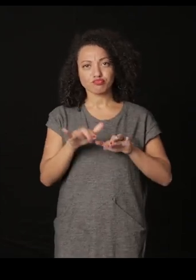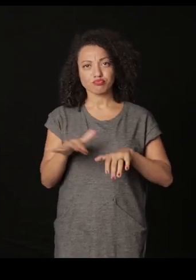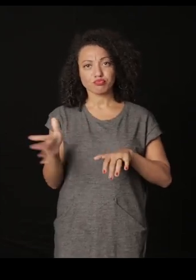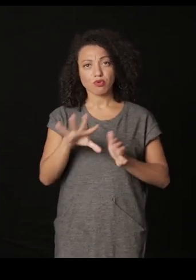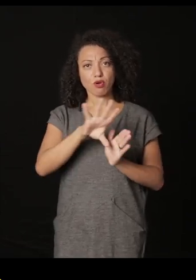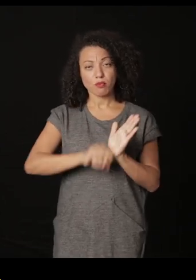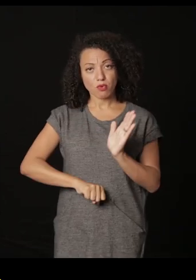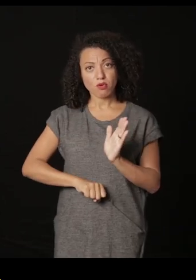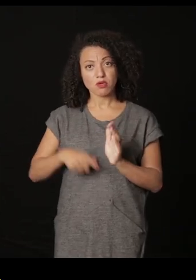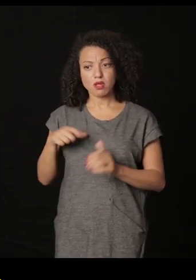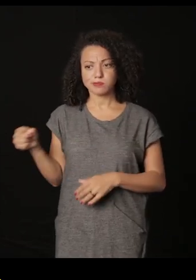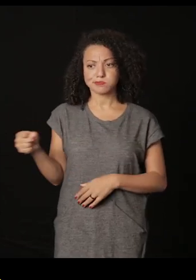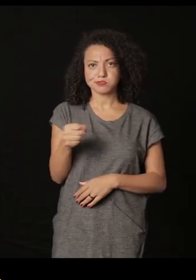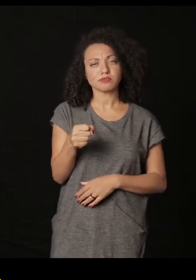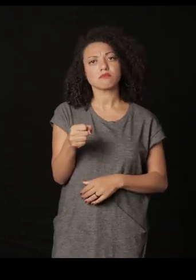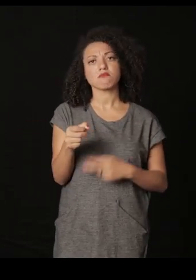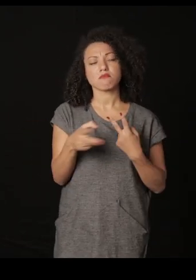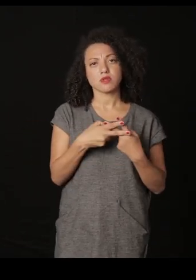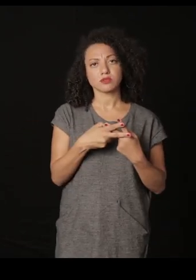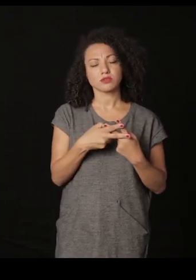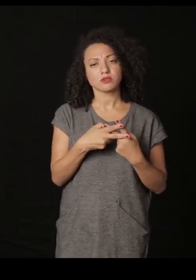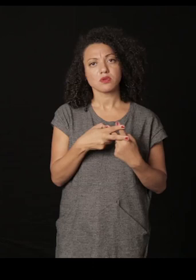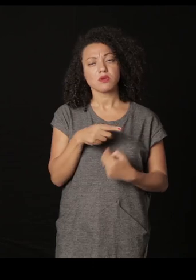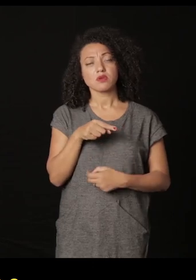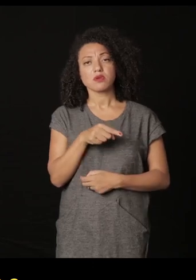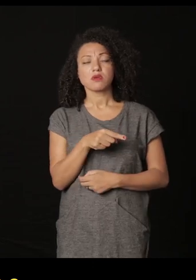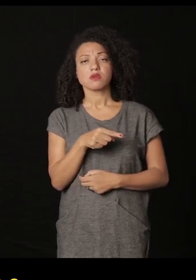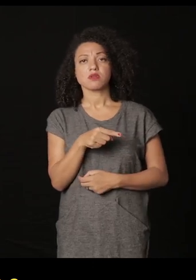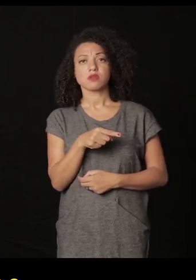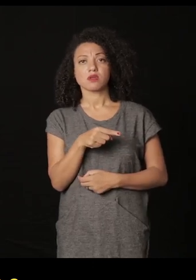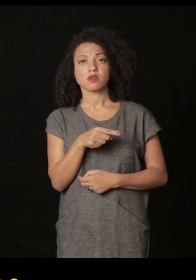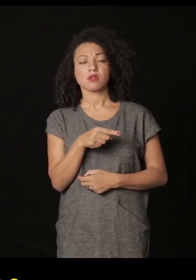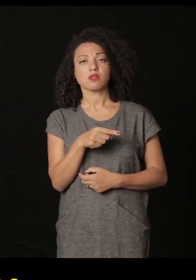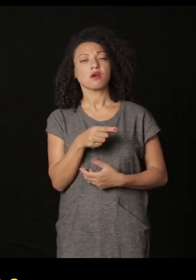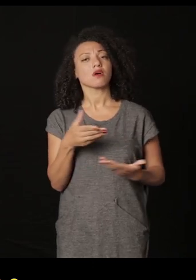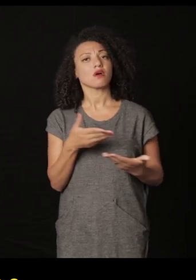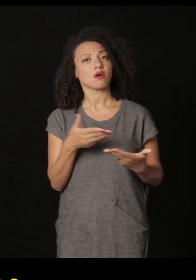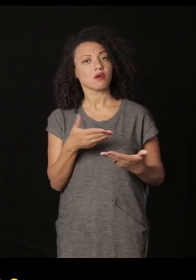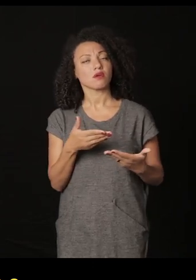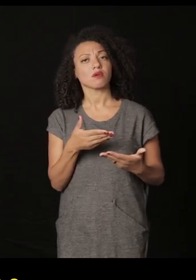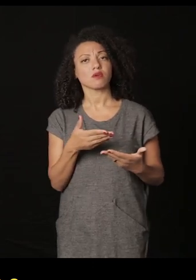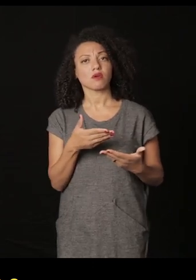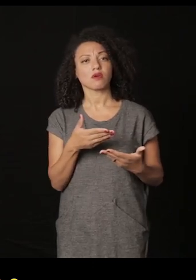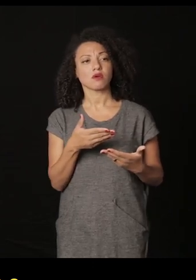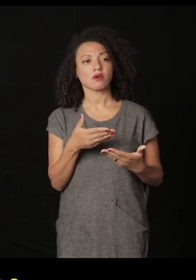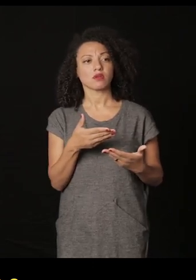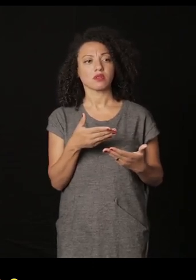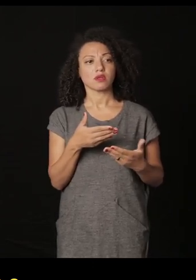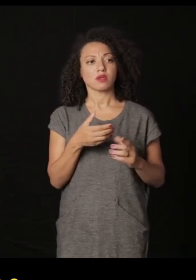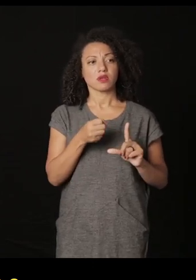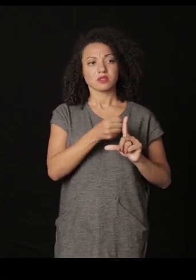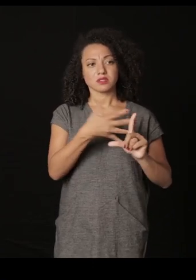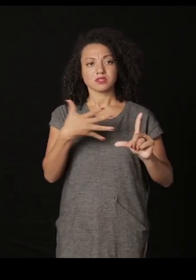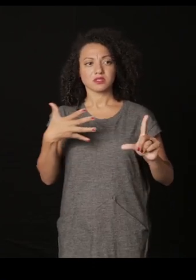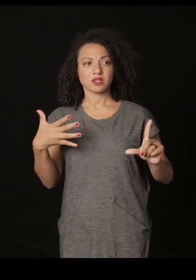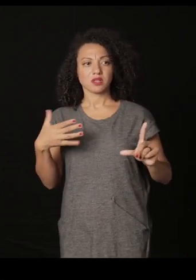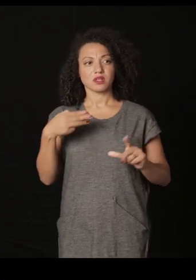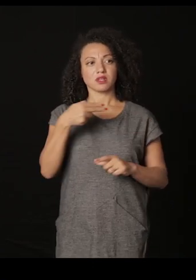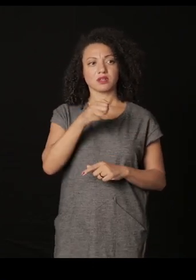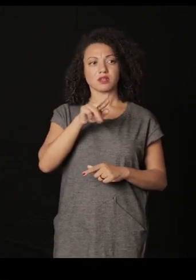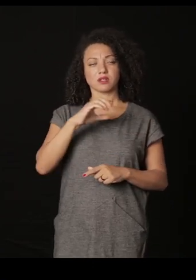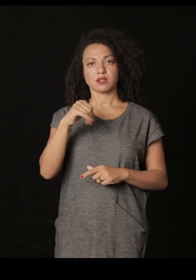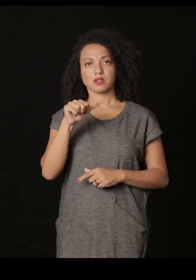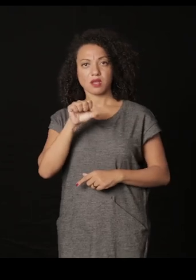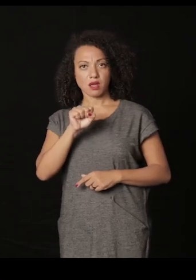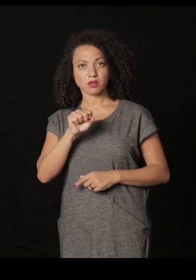fue detido de ese jeito o ese delincuente que para quien esté adicto a las series de los narcos de los escobar